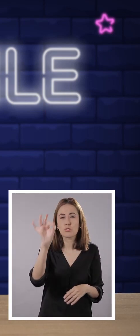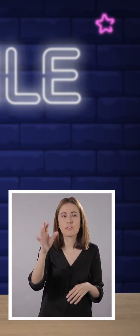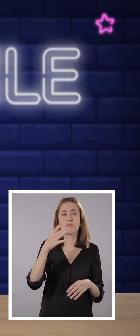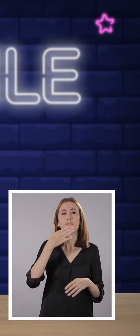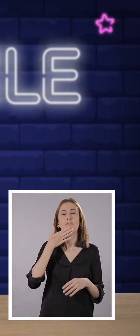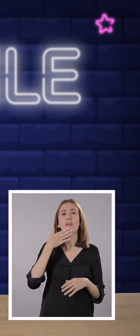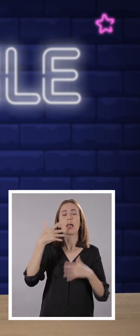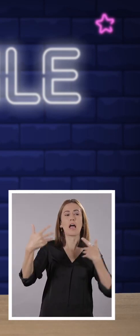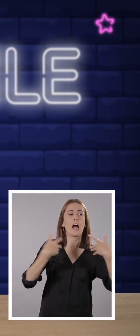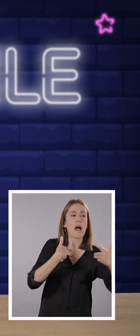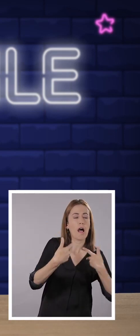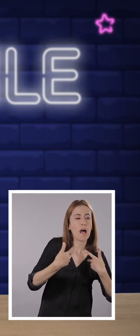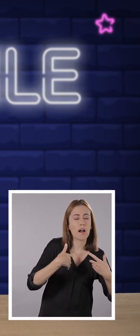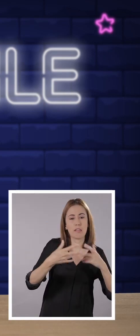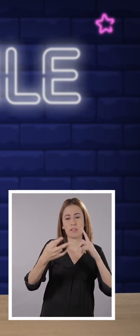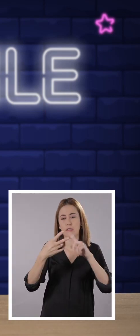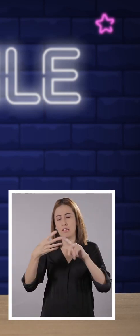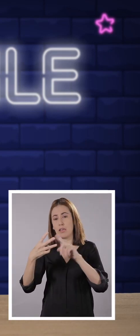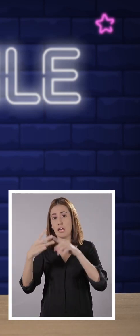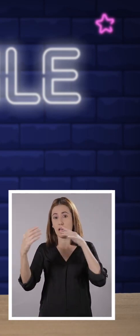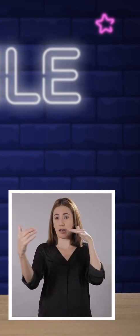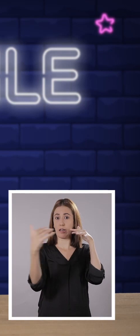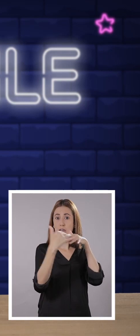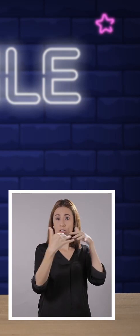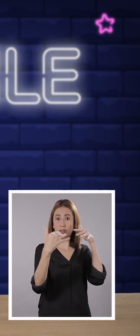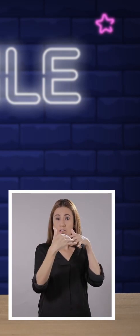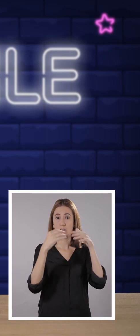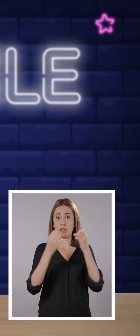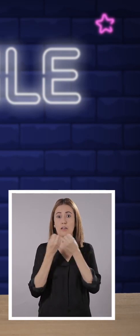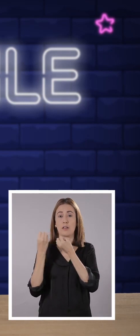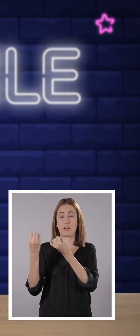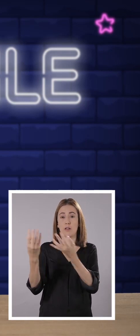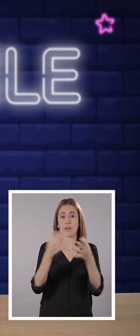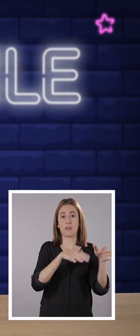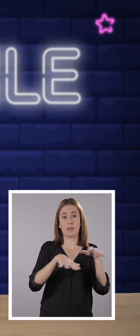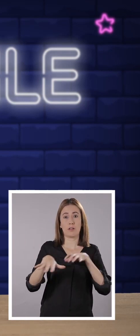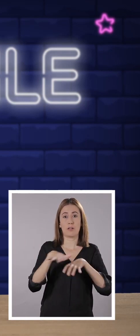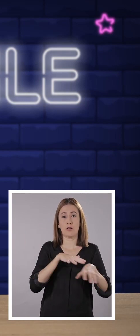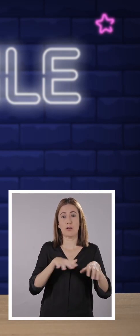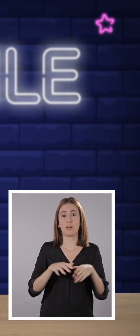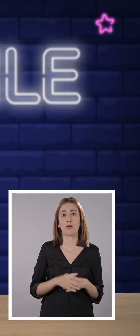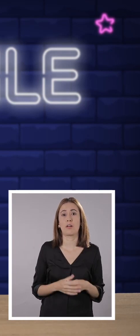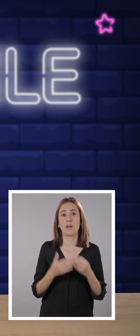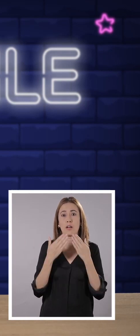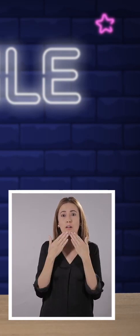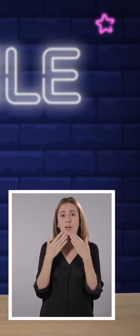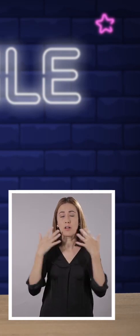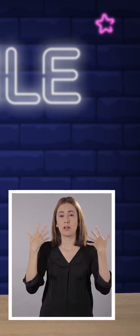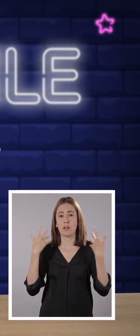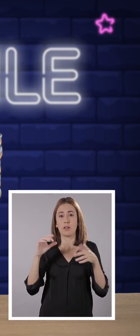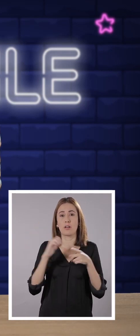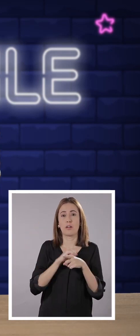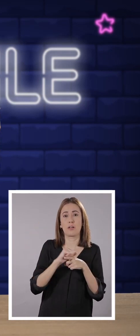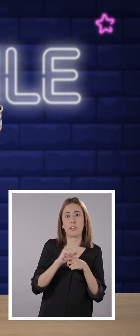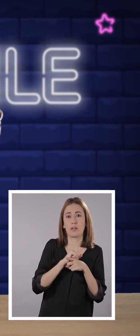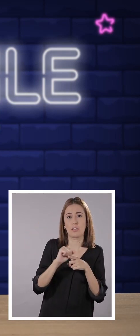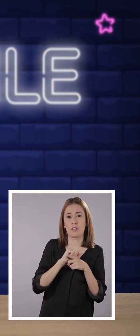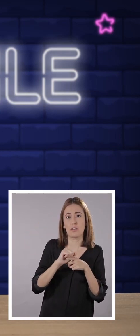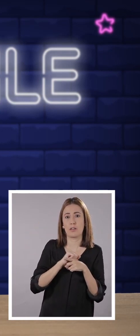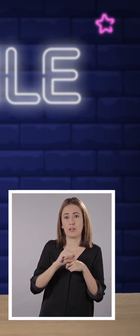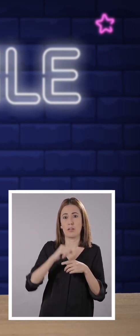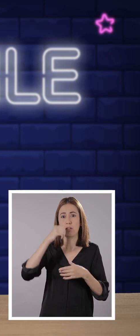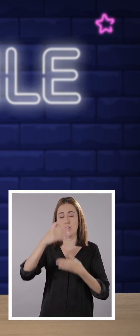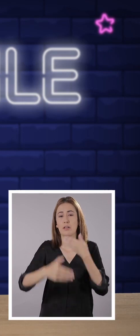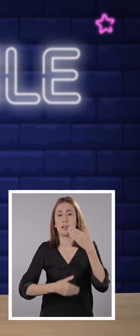filosofía, el arte, la guerra y muchas otras más. Ya que ejercitaban